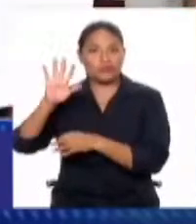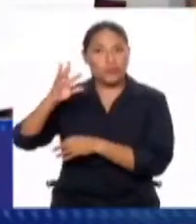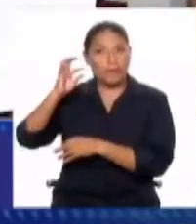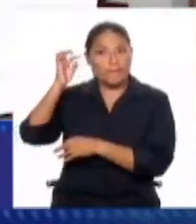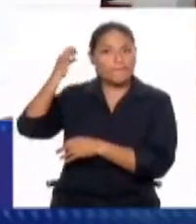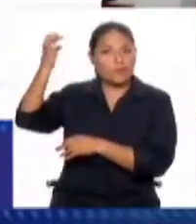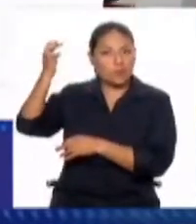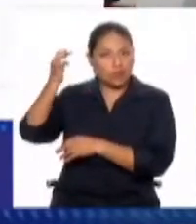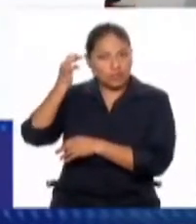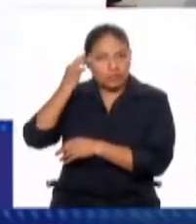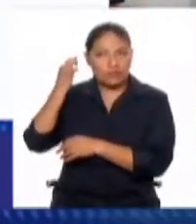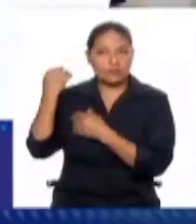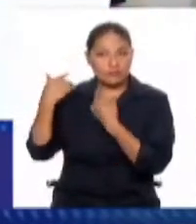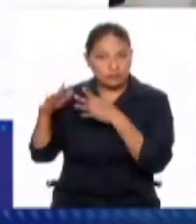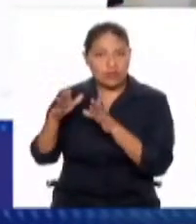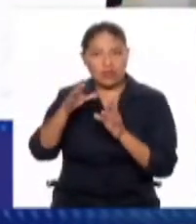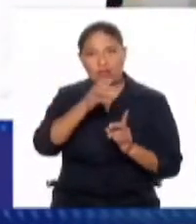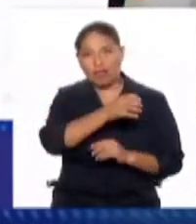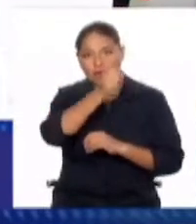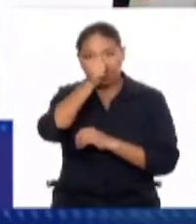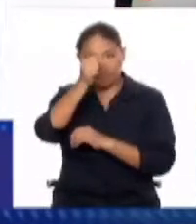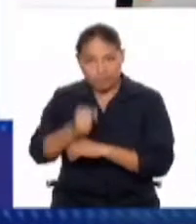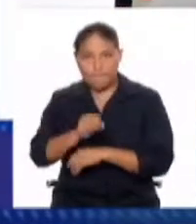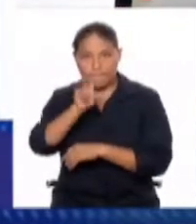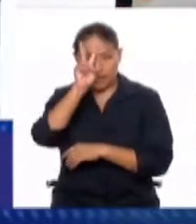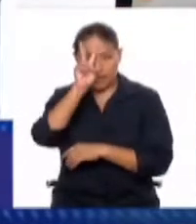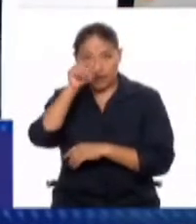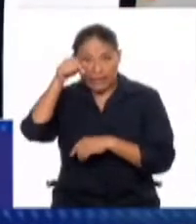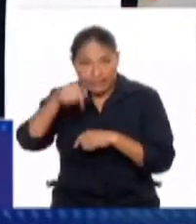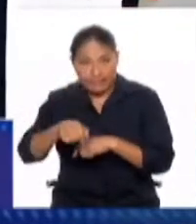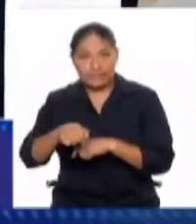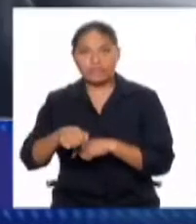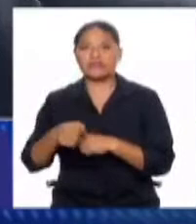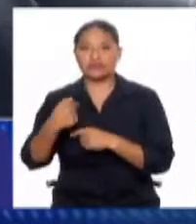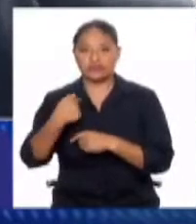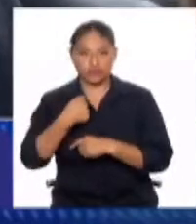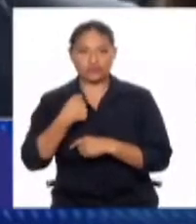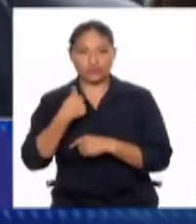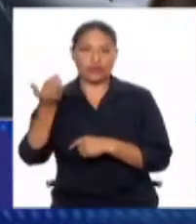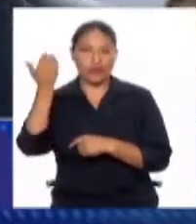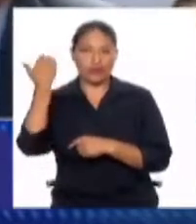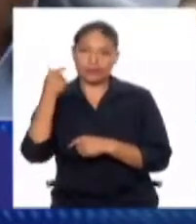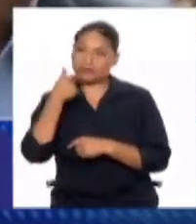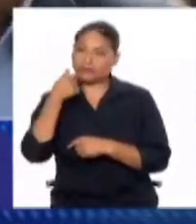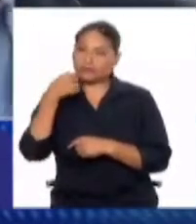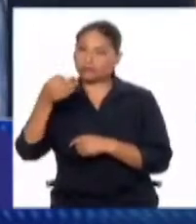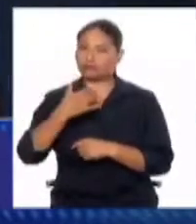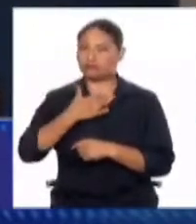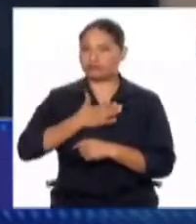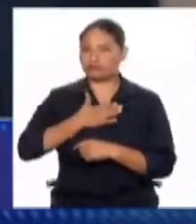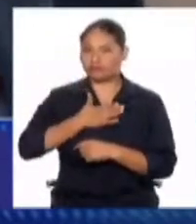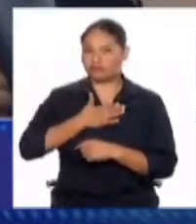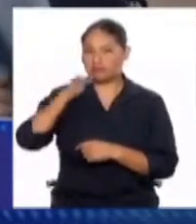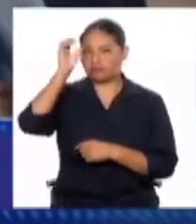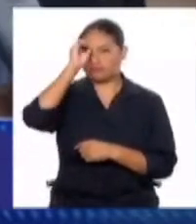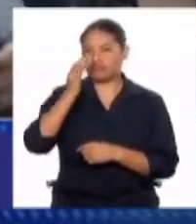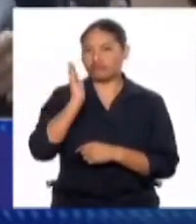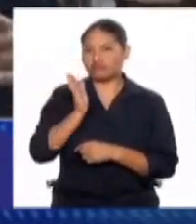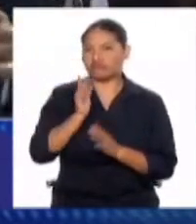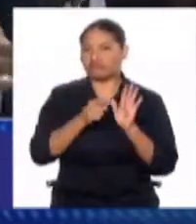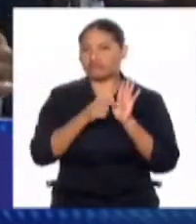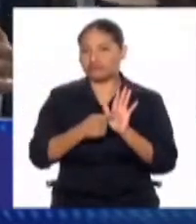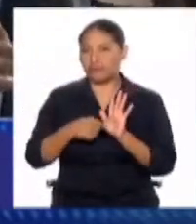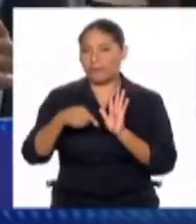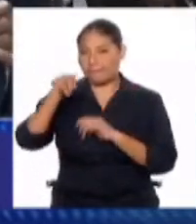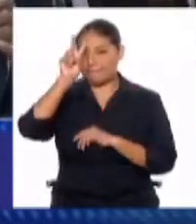extradición del expresidente Toledo, yo manifesté en una posición clara de que en nuestro país